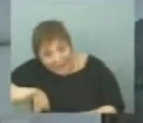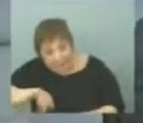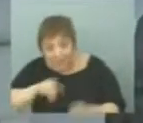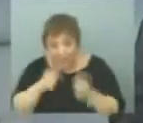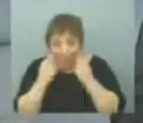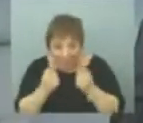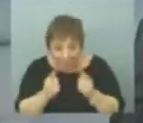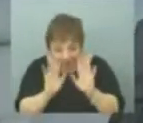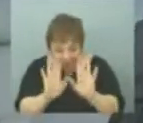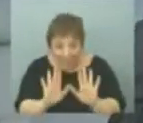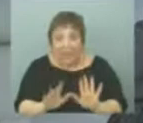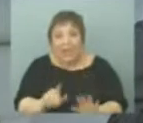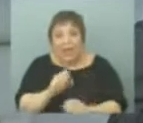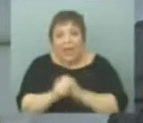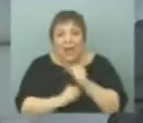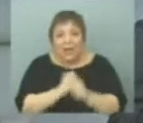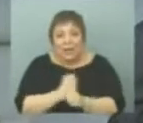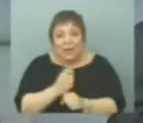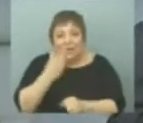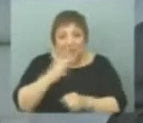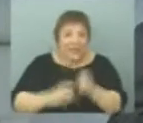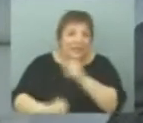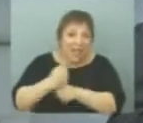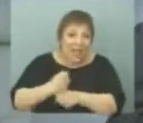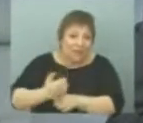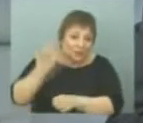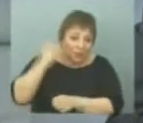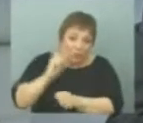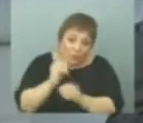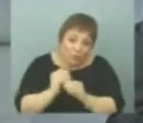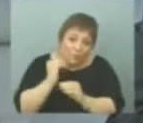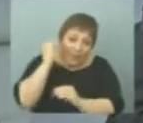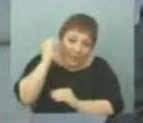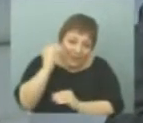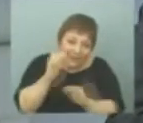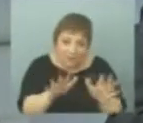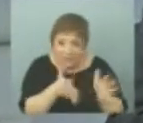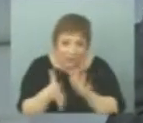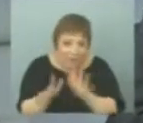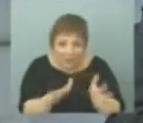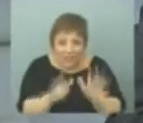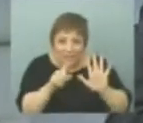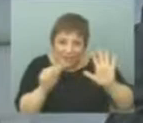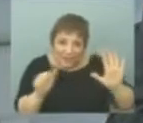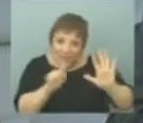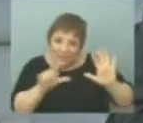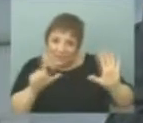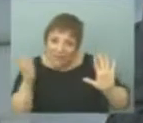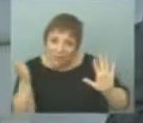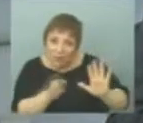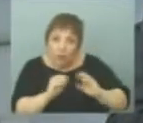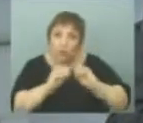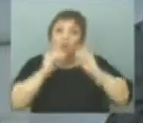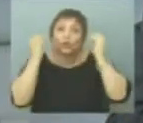mire, en el año... Hace 20 años aproximadamente, un poquito más, más o menos el 16, 17% del